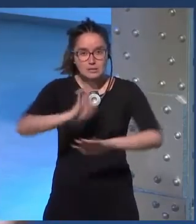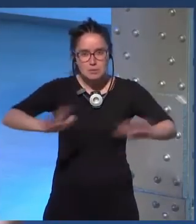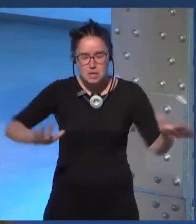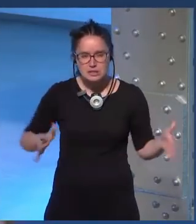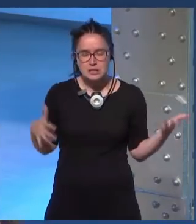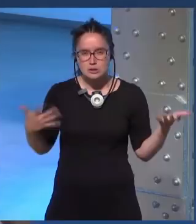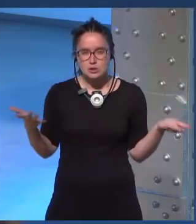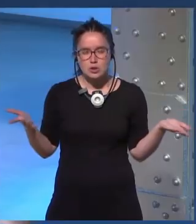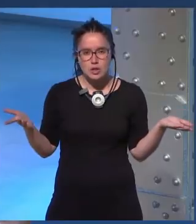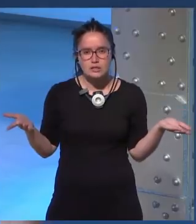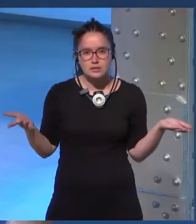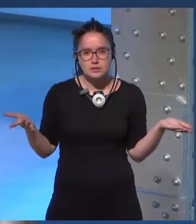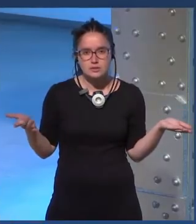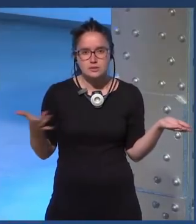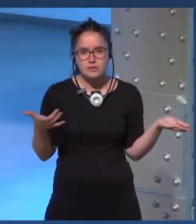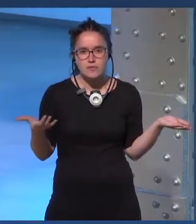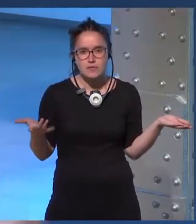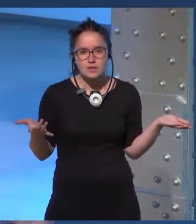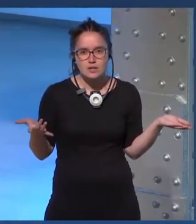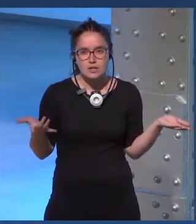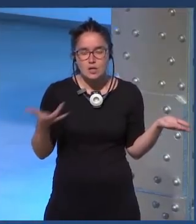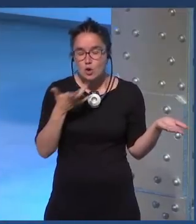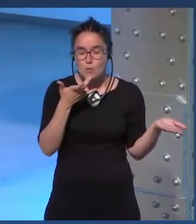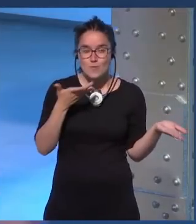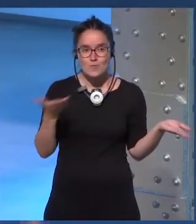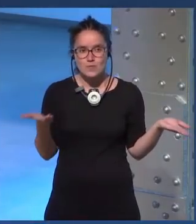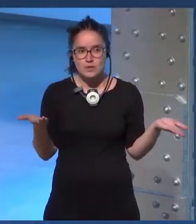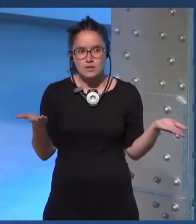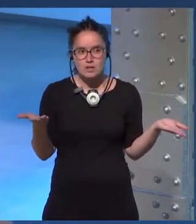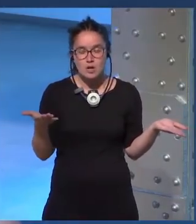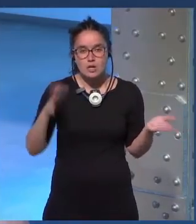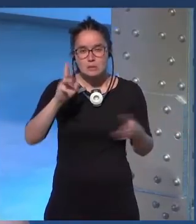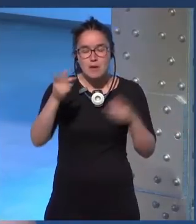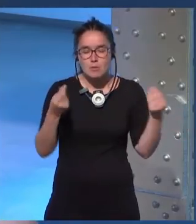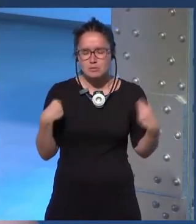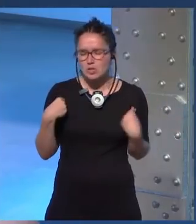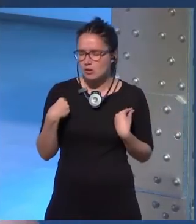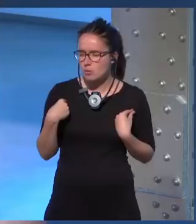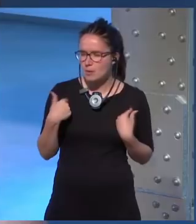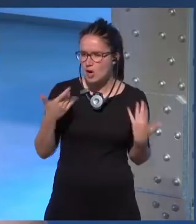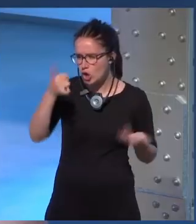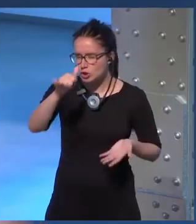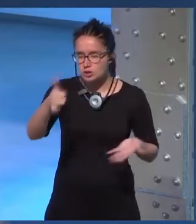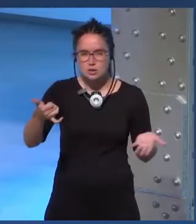es como que eso le dio como un hexa cuando a mí lo de lesbiana se despacio y digo pero lo son